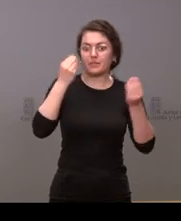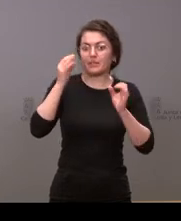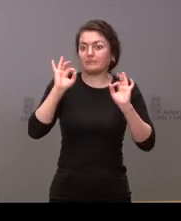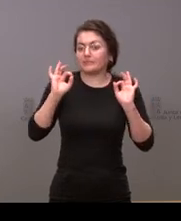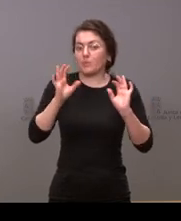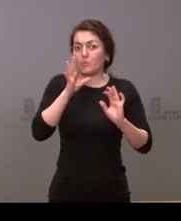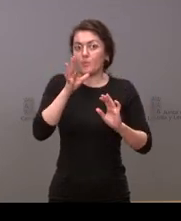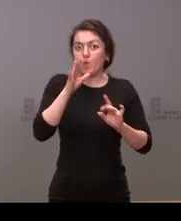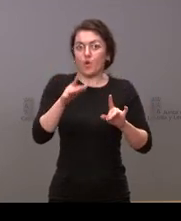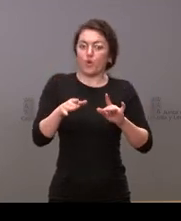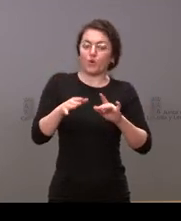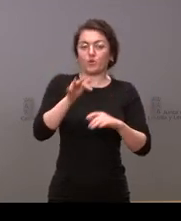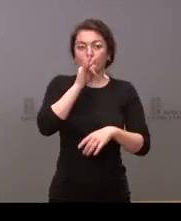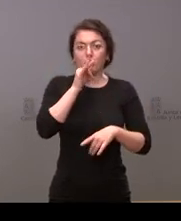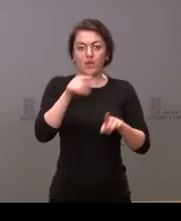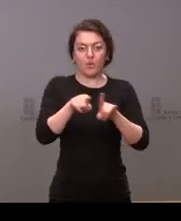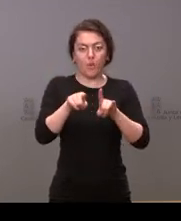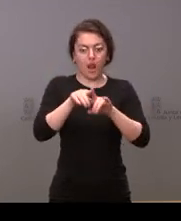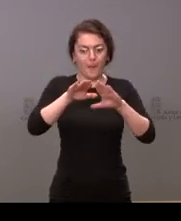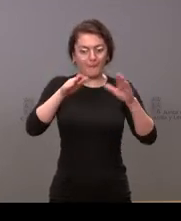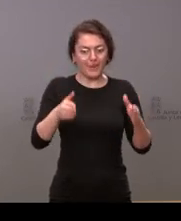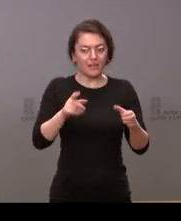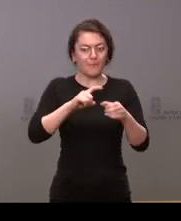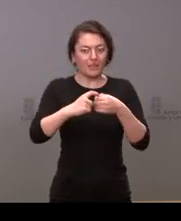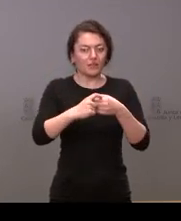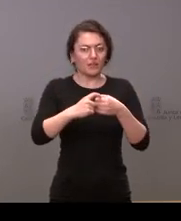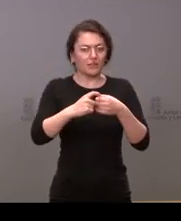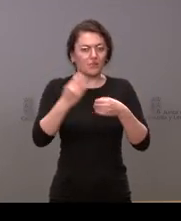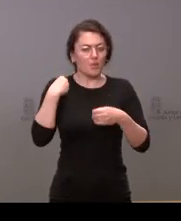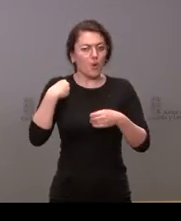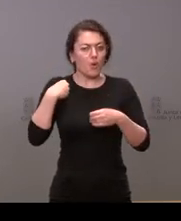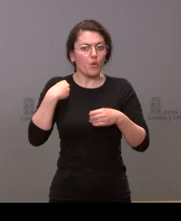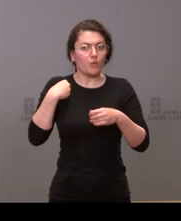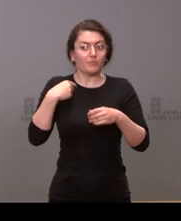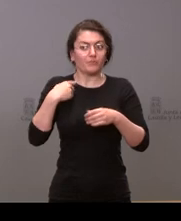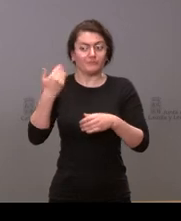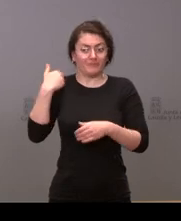mesa por León que hace un año y medio que no se convoca esta nueva concentración gracias